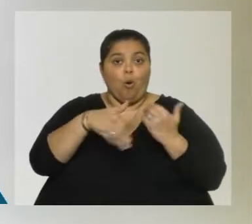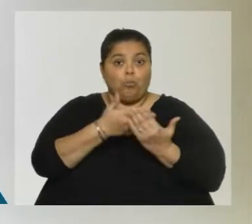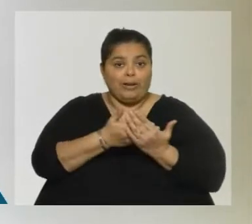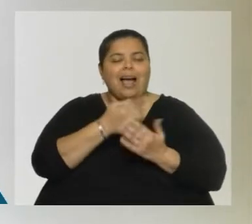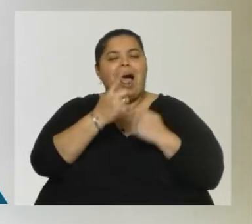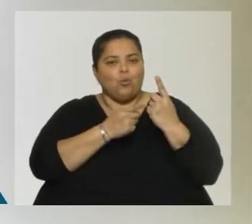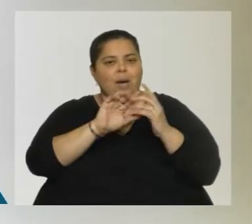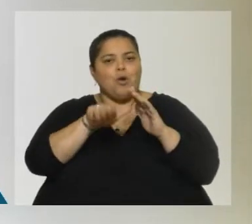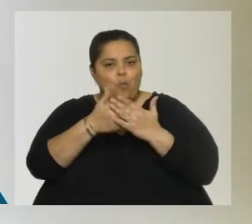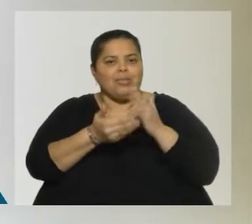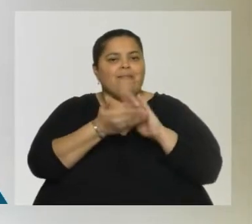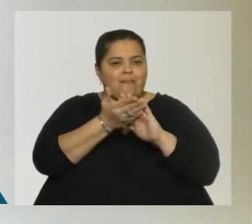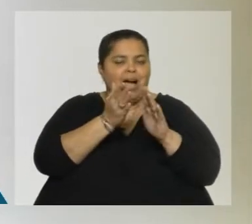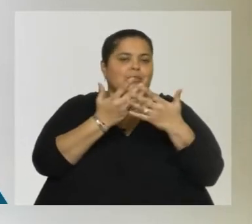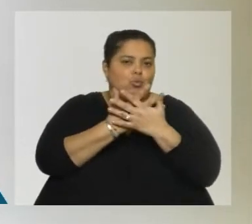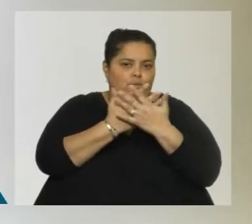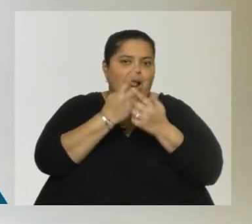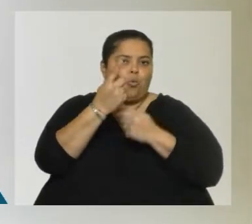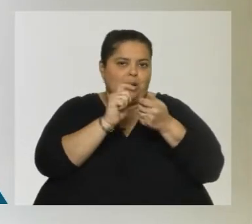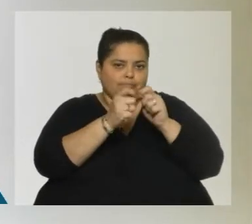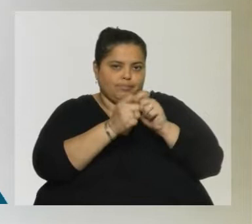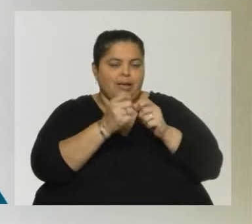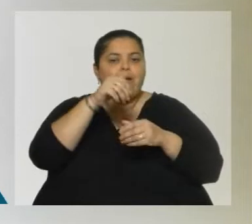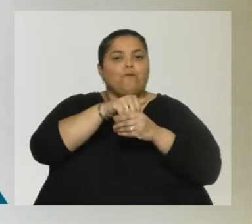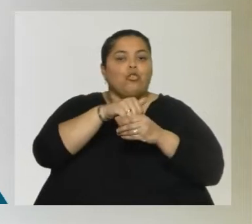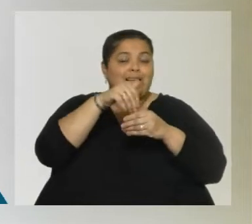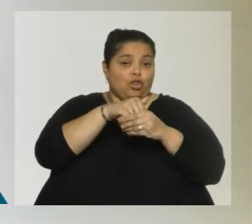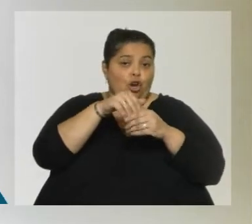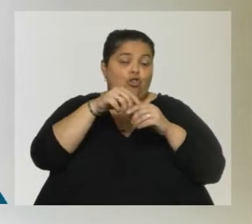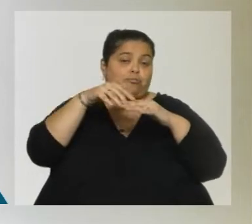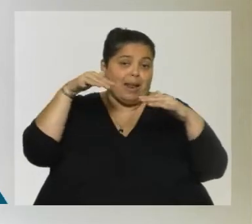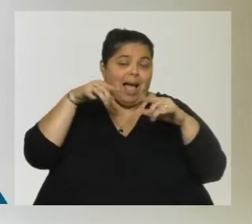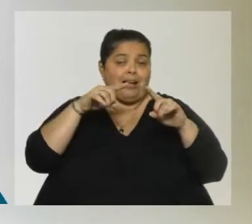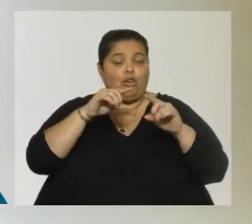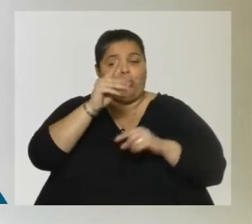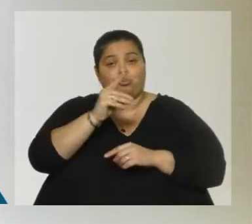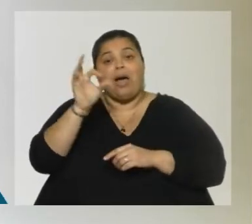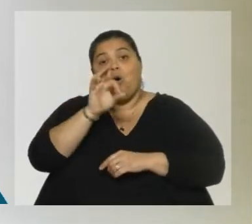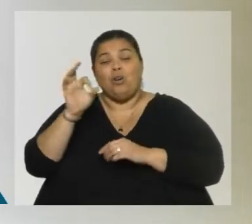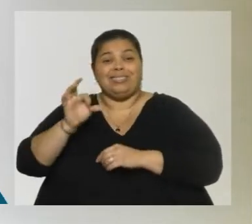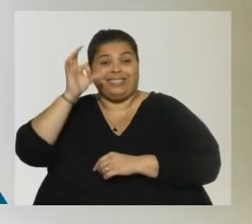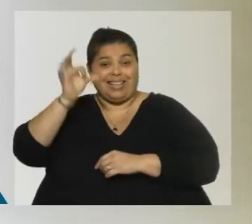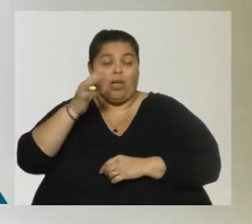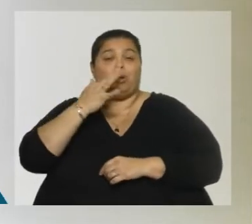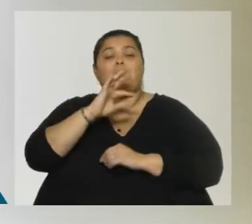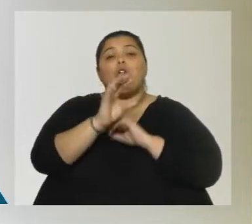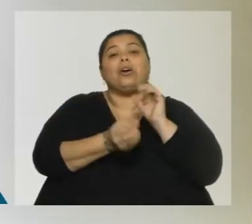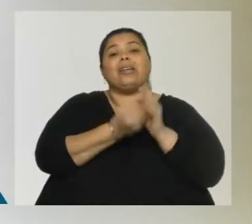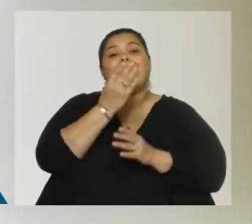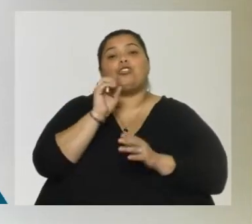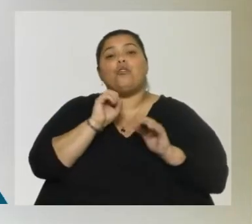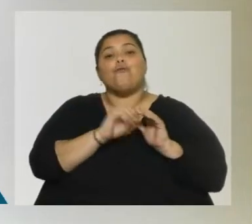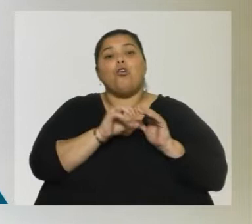sufrir algún tipo de modificación en la votación en la el plenario o en el Senado, como es la creación del fondo de vivienda para el personal